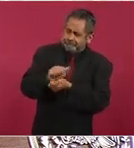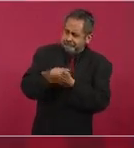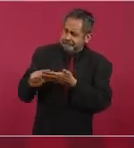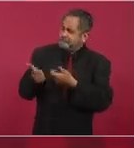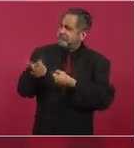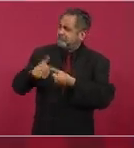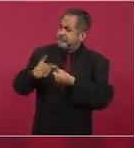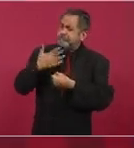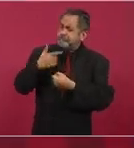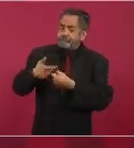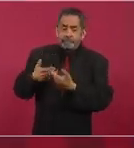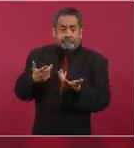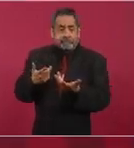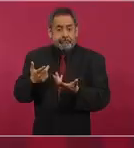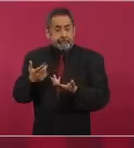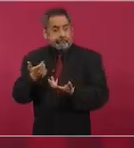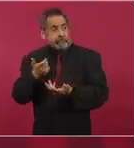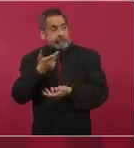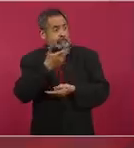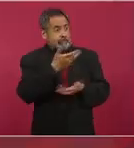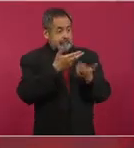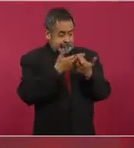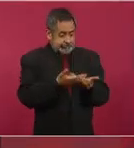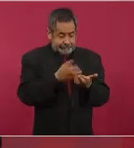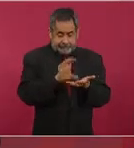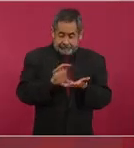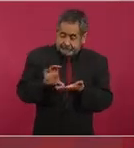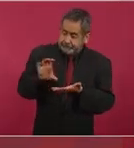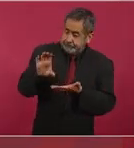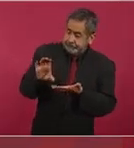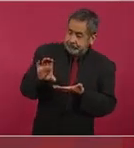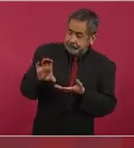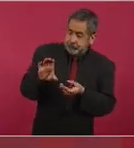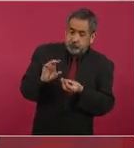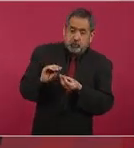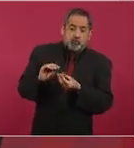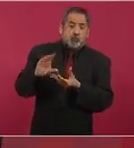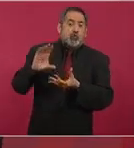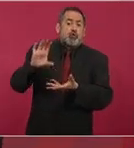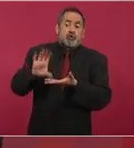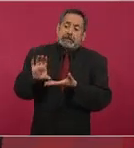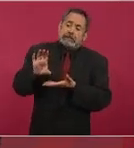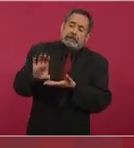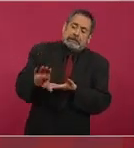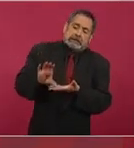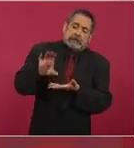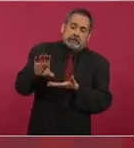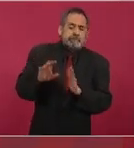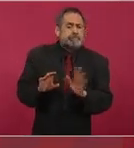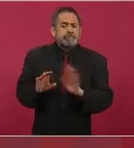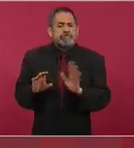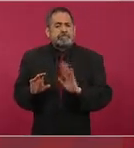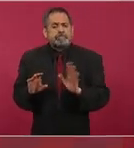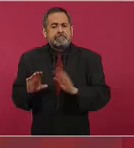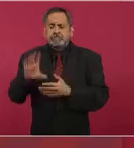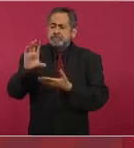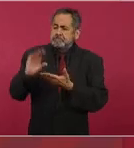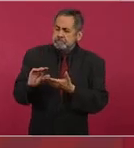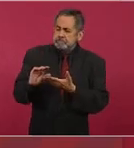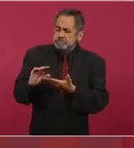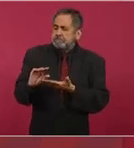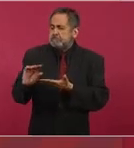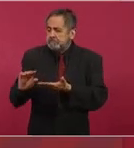subsidio no es tan grande tan cuantioso